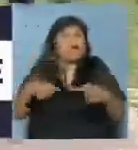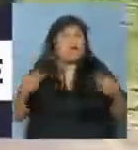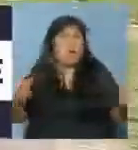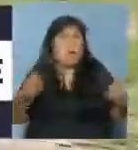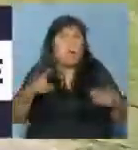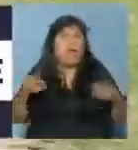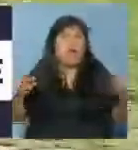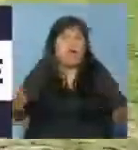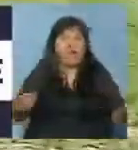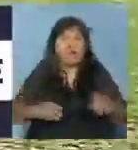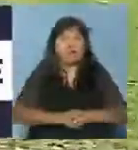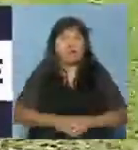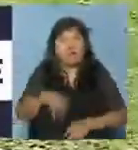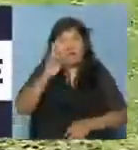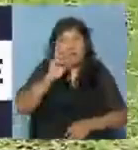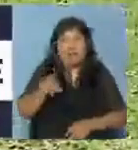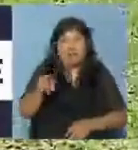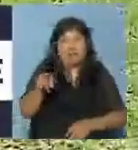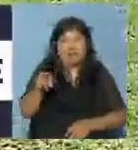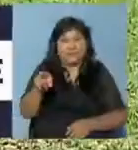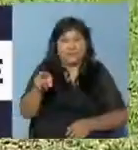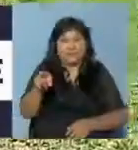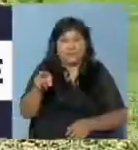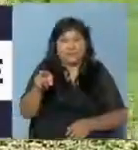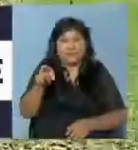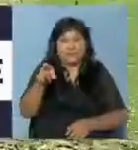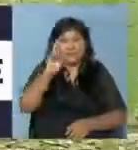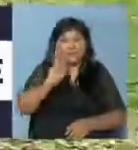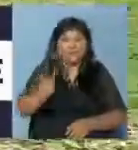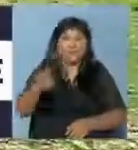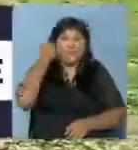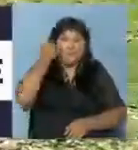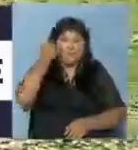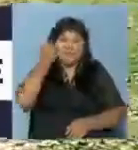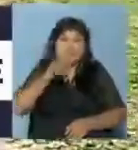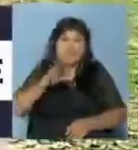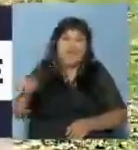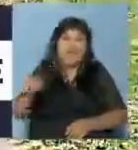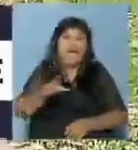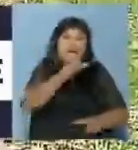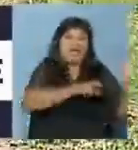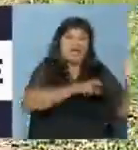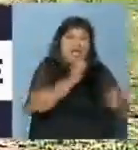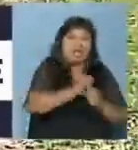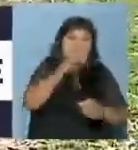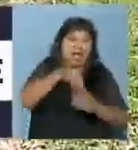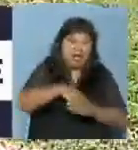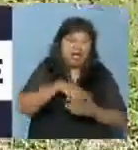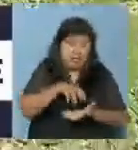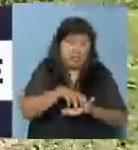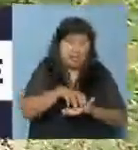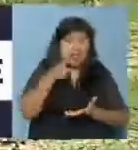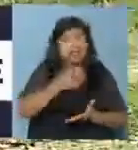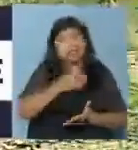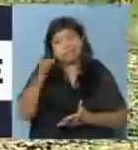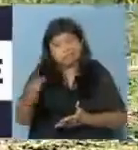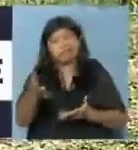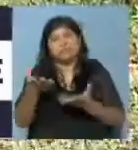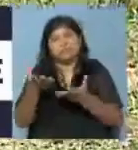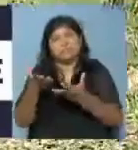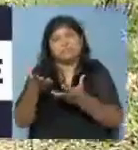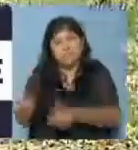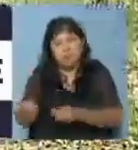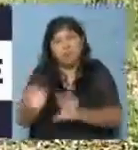entonces, fíjense ustedes, ya los mecánicos y otro chofer está llevando